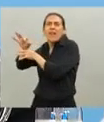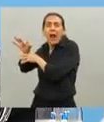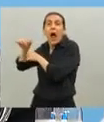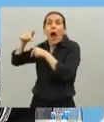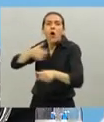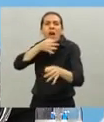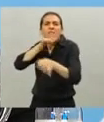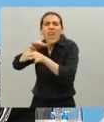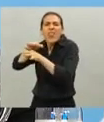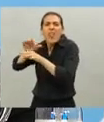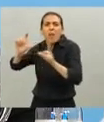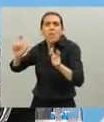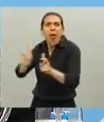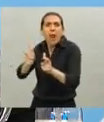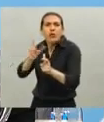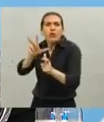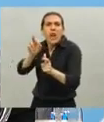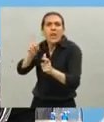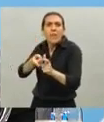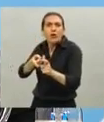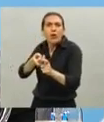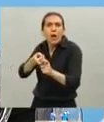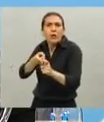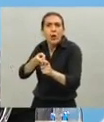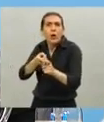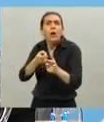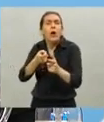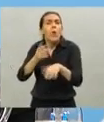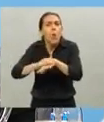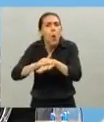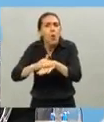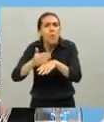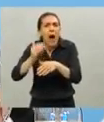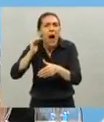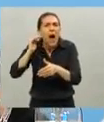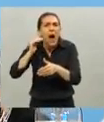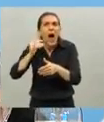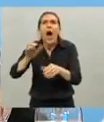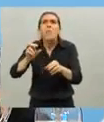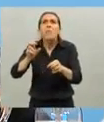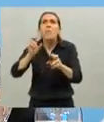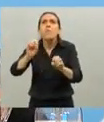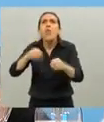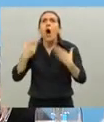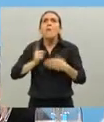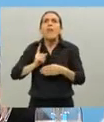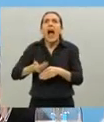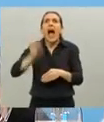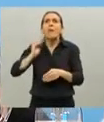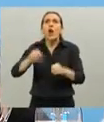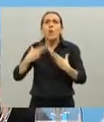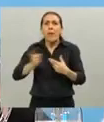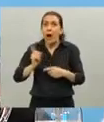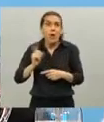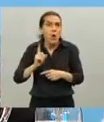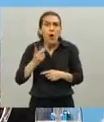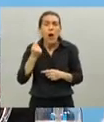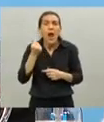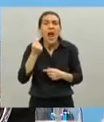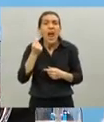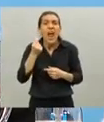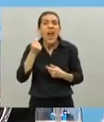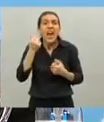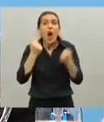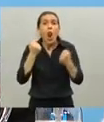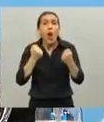¿qué es lo que está pasando? ¿que no se les deja abrir el negocio? no que tenemos un problema en la economía que es la